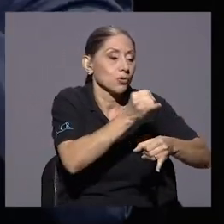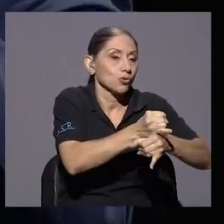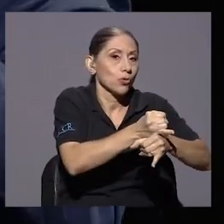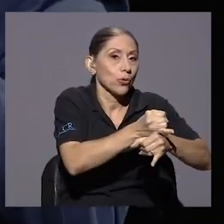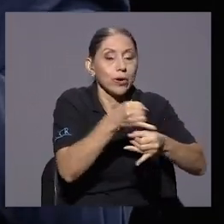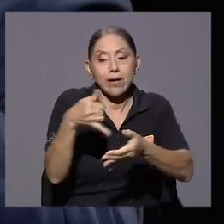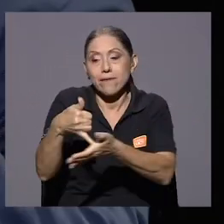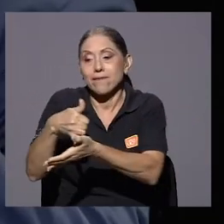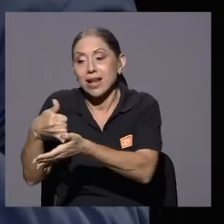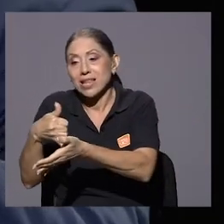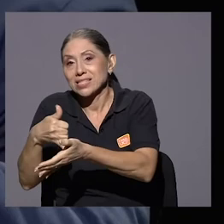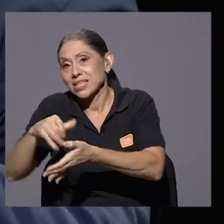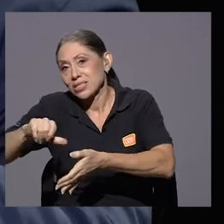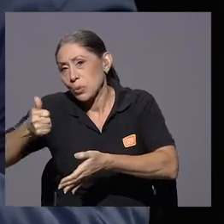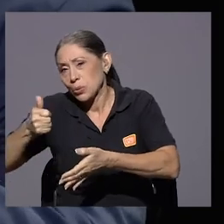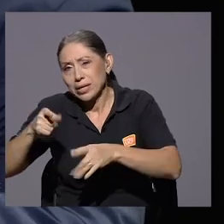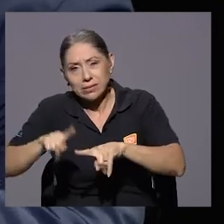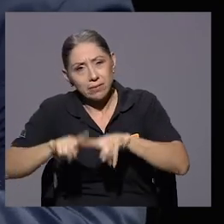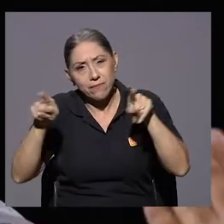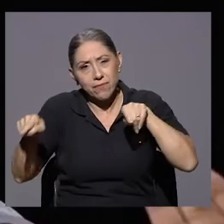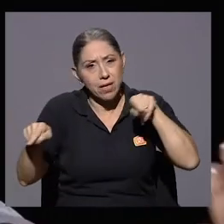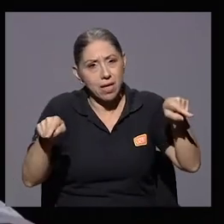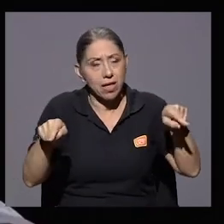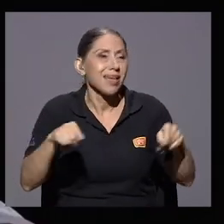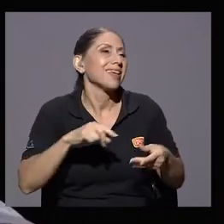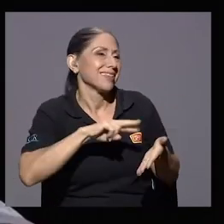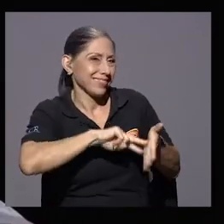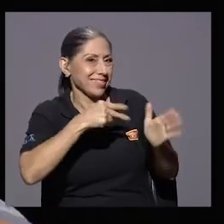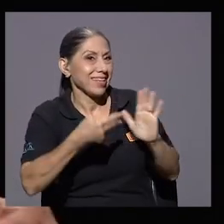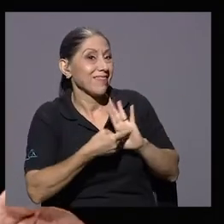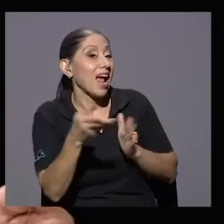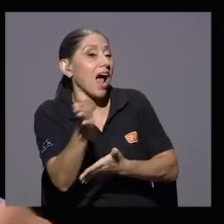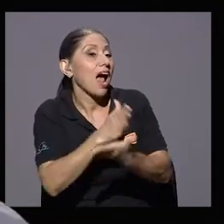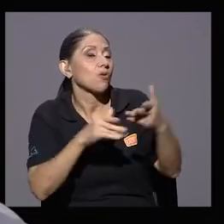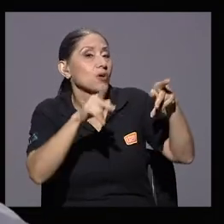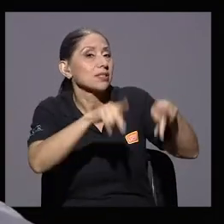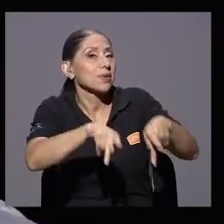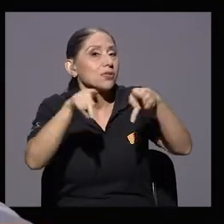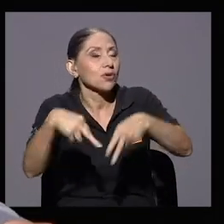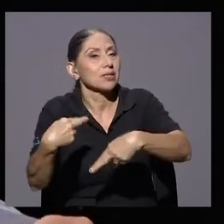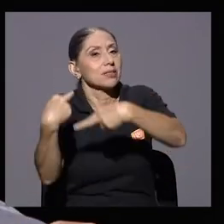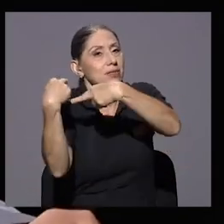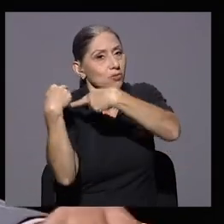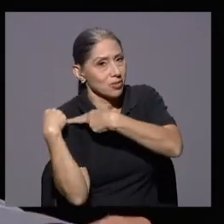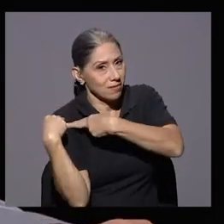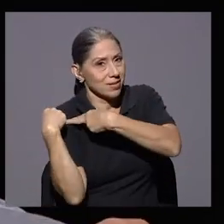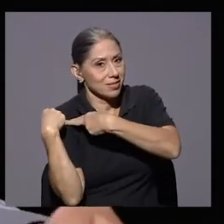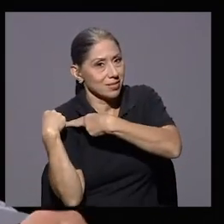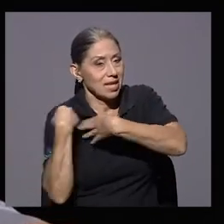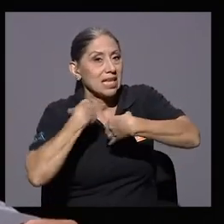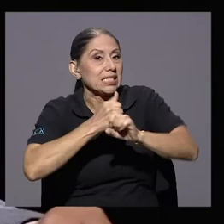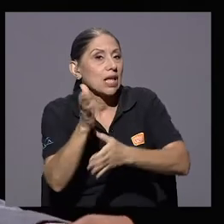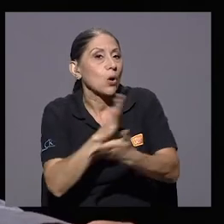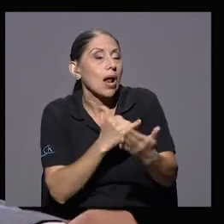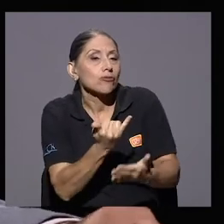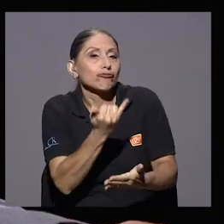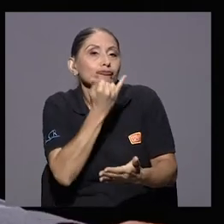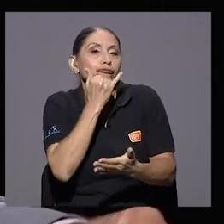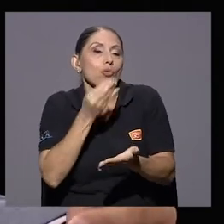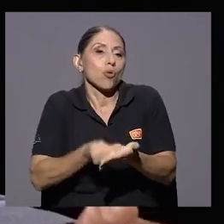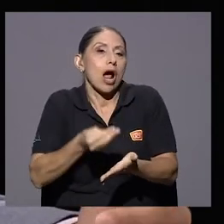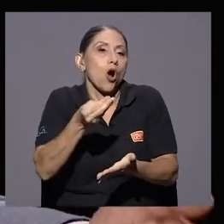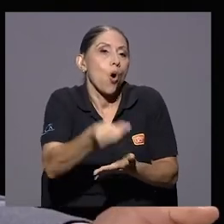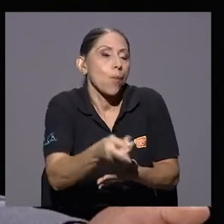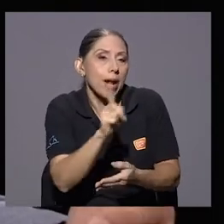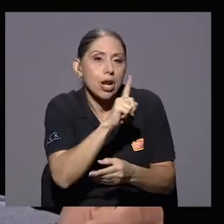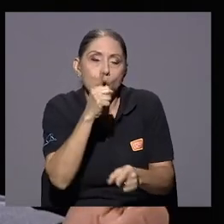separar lo que es la institución de lo que son las falencias de algunos... Sí, entiendo. Lo que usted me quiere decir es que hay personas que son responsables de haber realizado malas